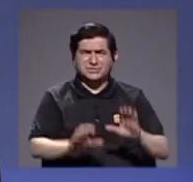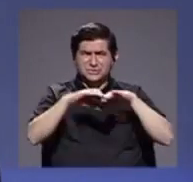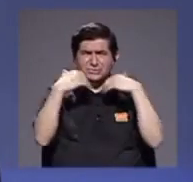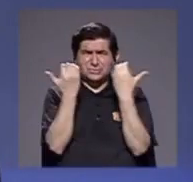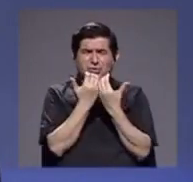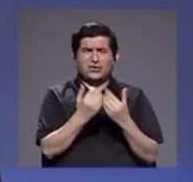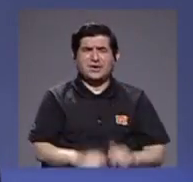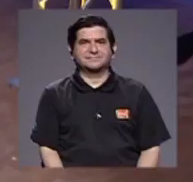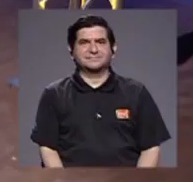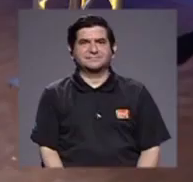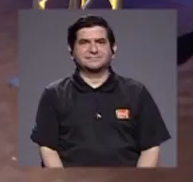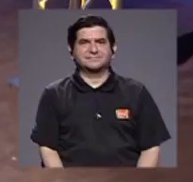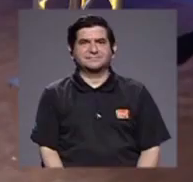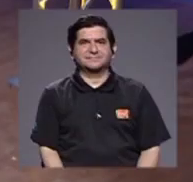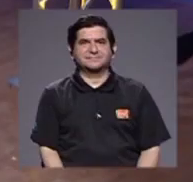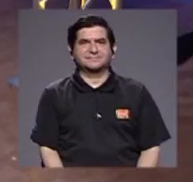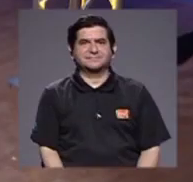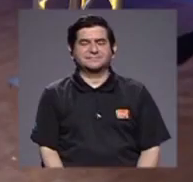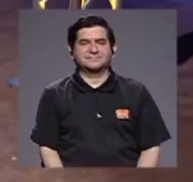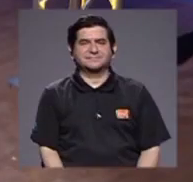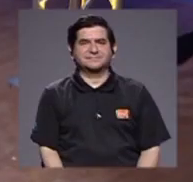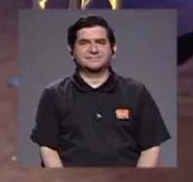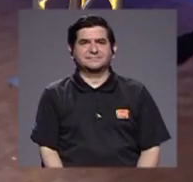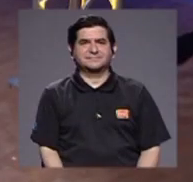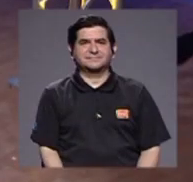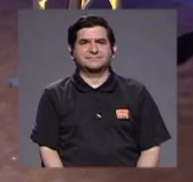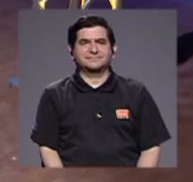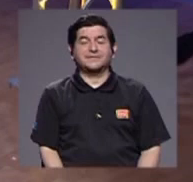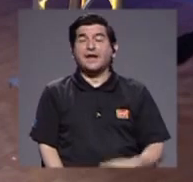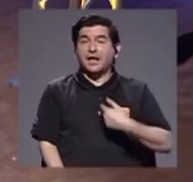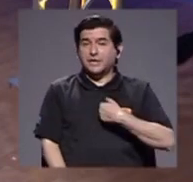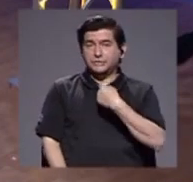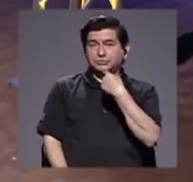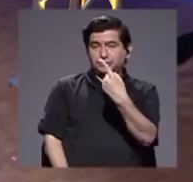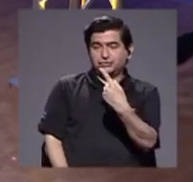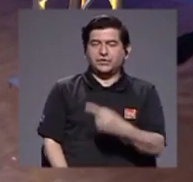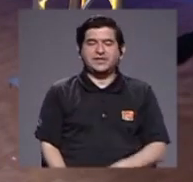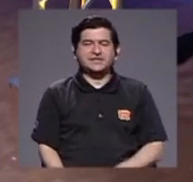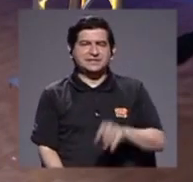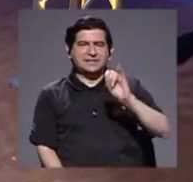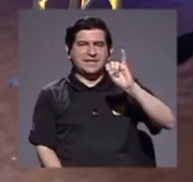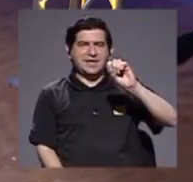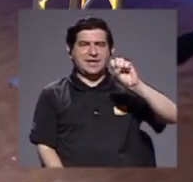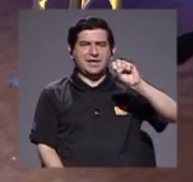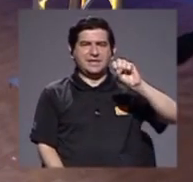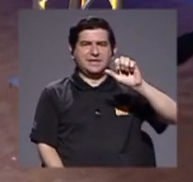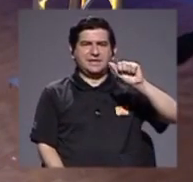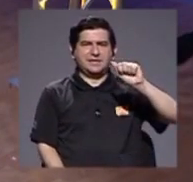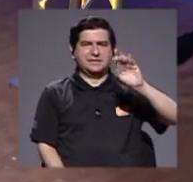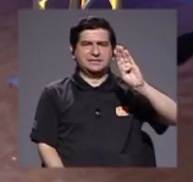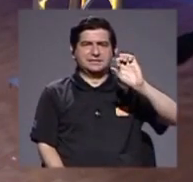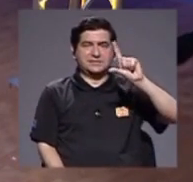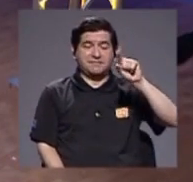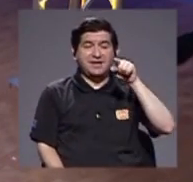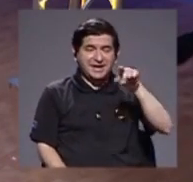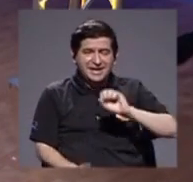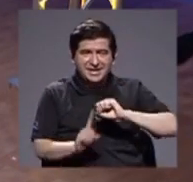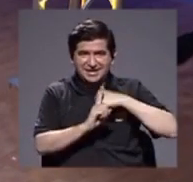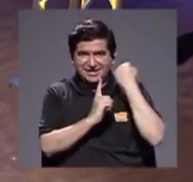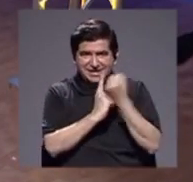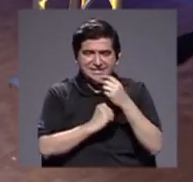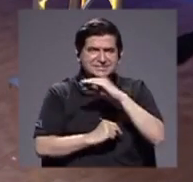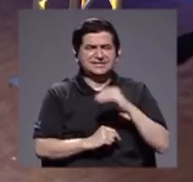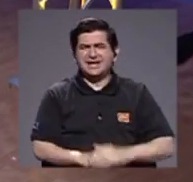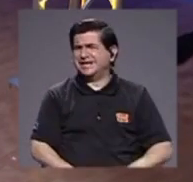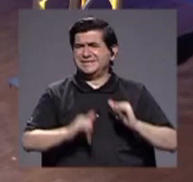presenciales o no? y decía yo doña Isabel que en estas circunstancias y con esas desigualdades y